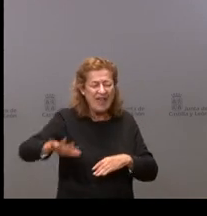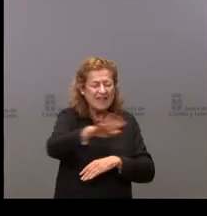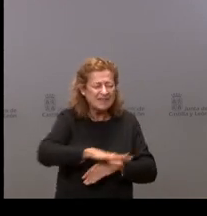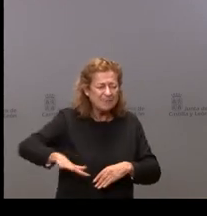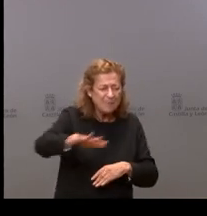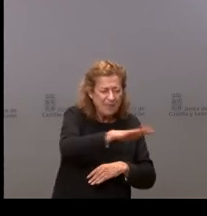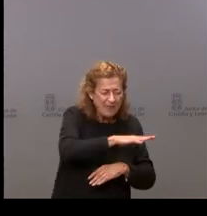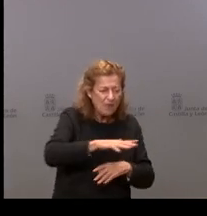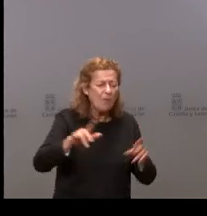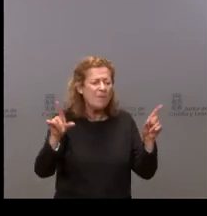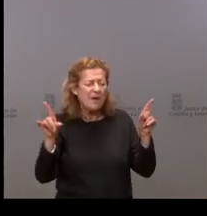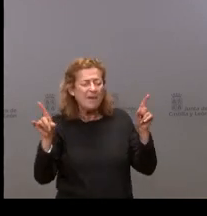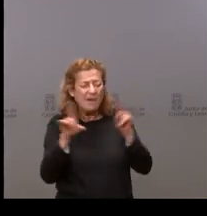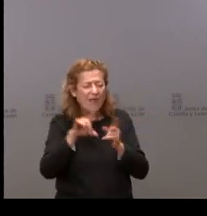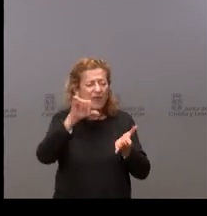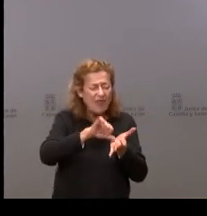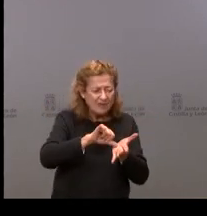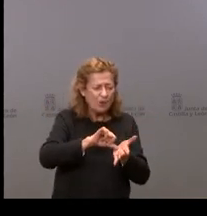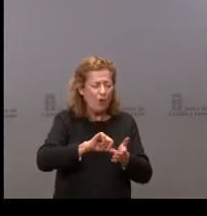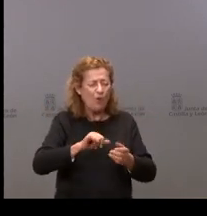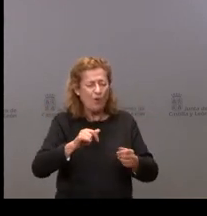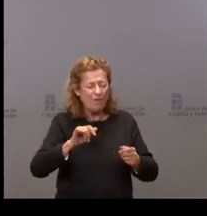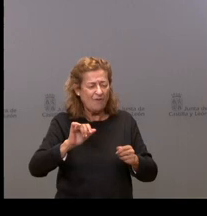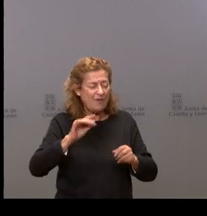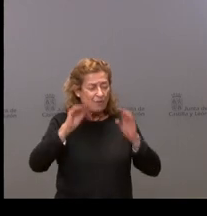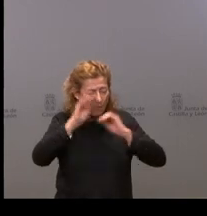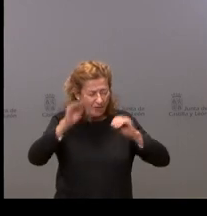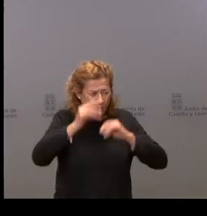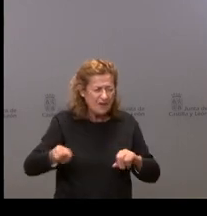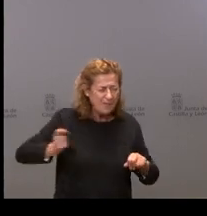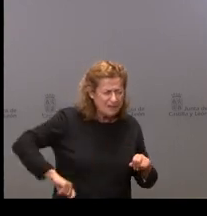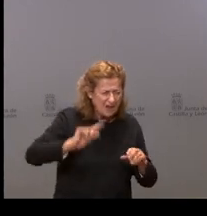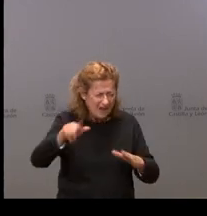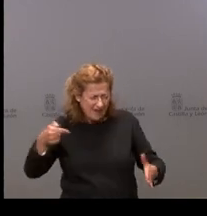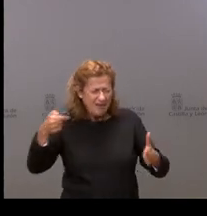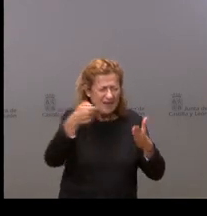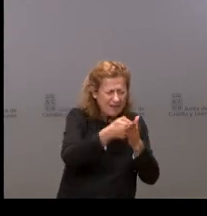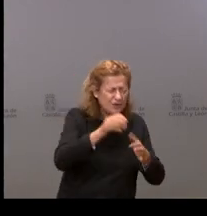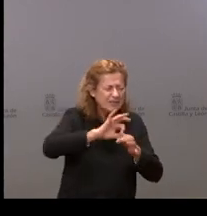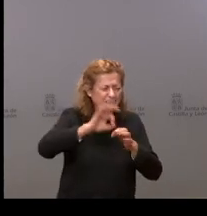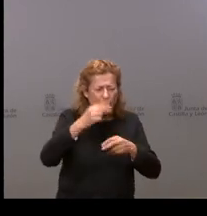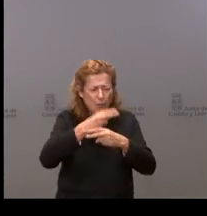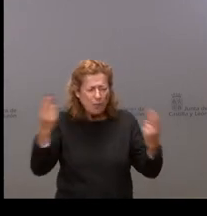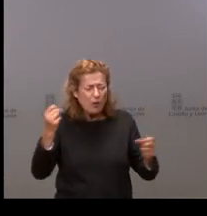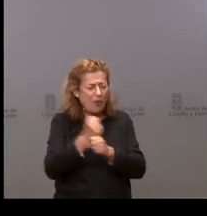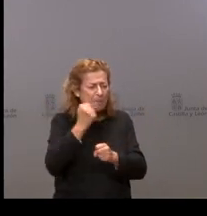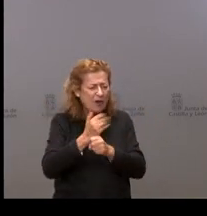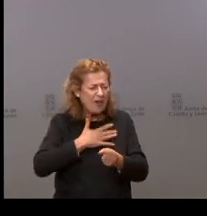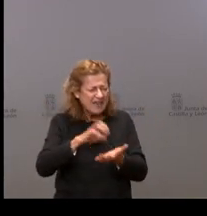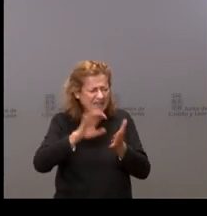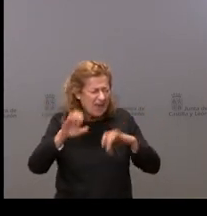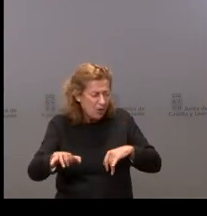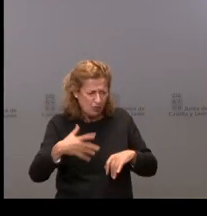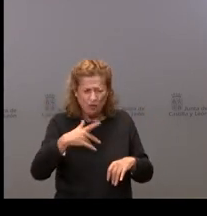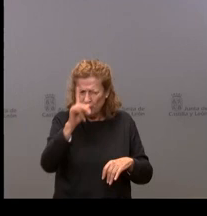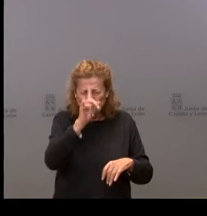A las del Centro Superior de Formación del Profesorado se han añadido las del Servicio Público de Empleo en Castilla y León. No